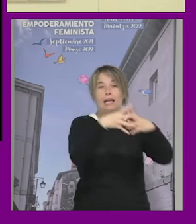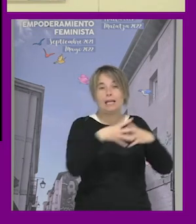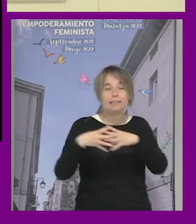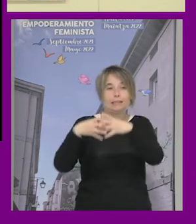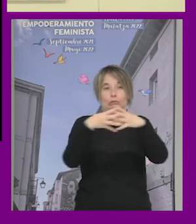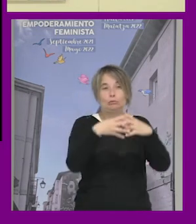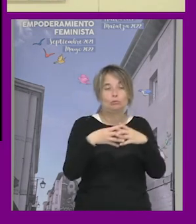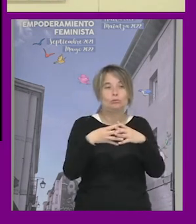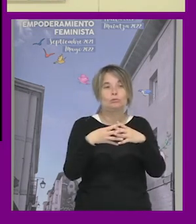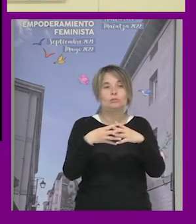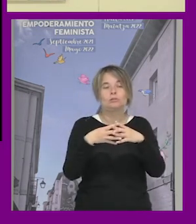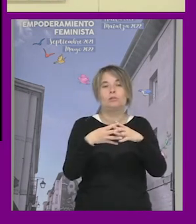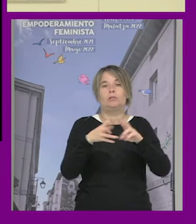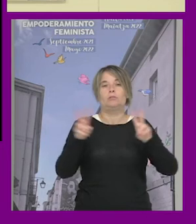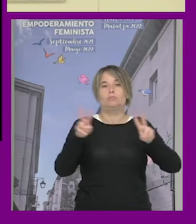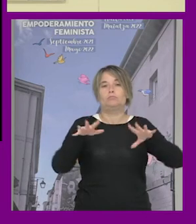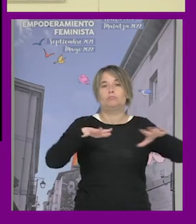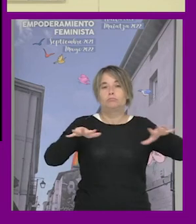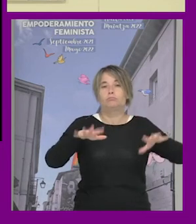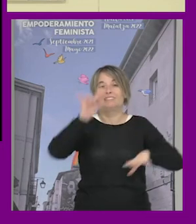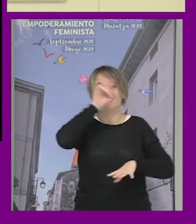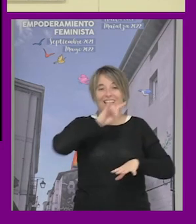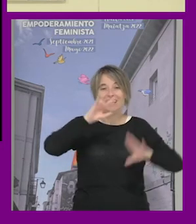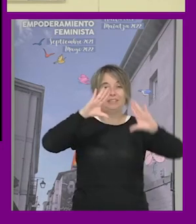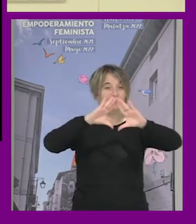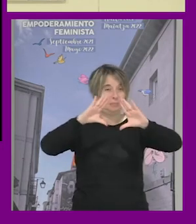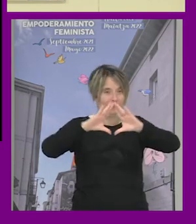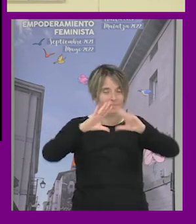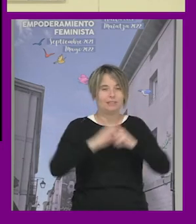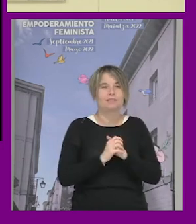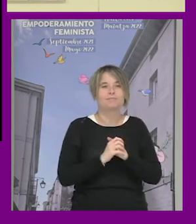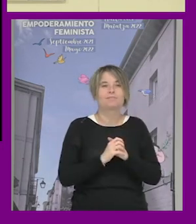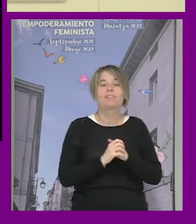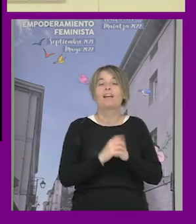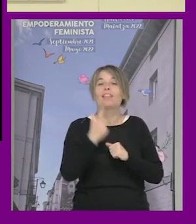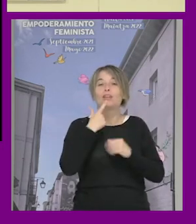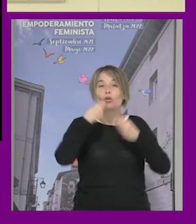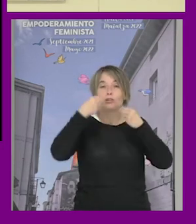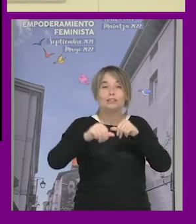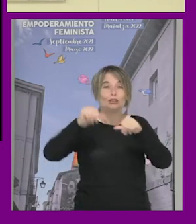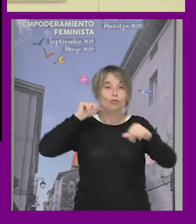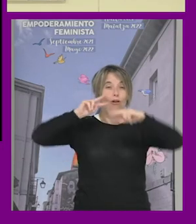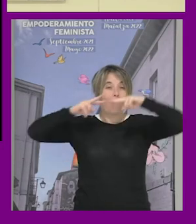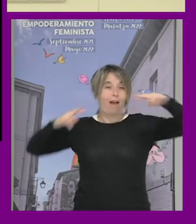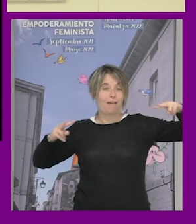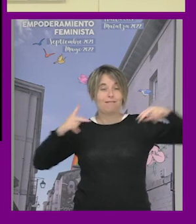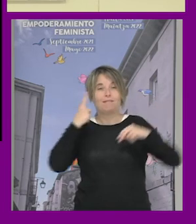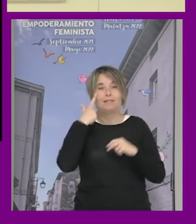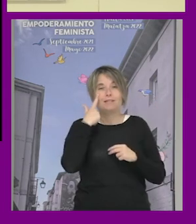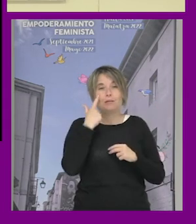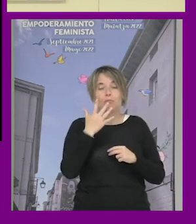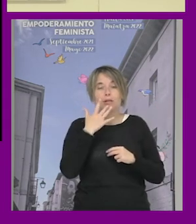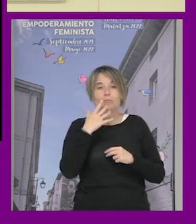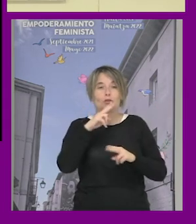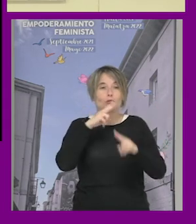parte de de activistas feministas negras ¿no? digo lo de la genealogía porque por ejemplo